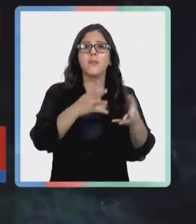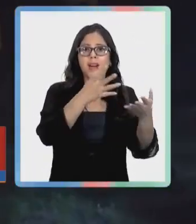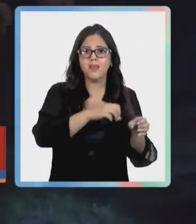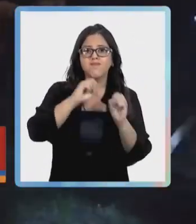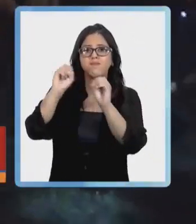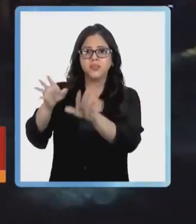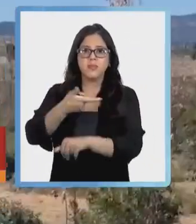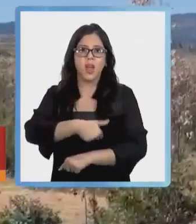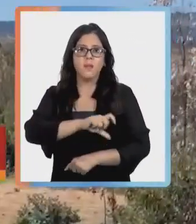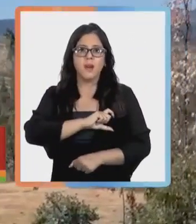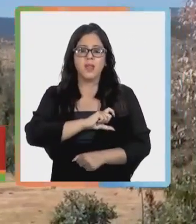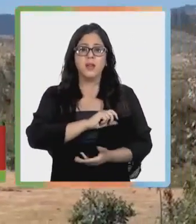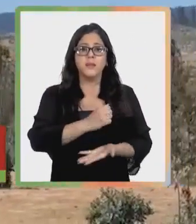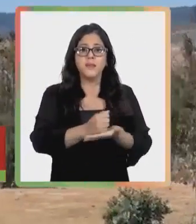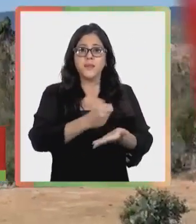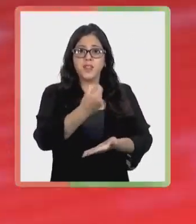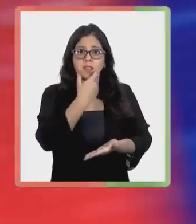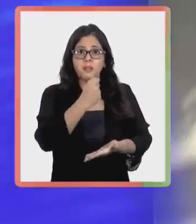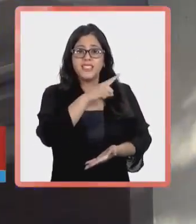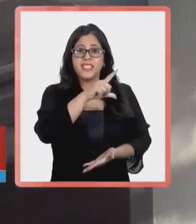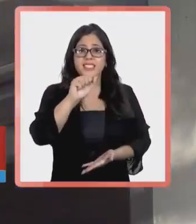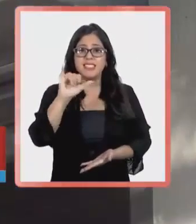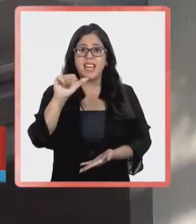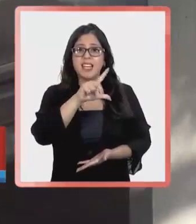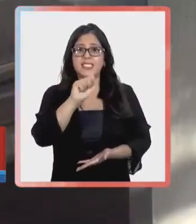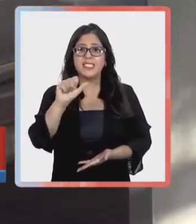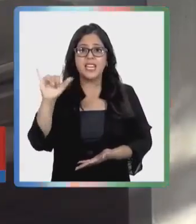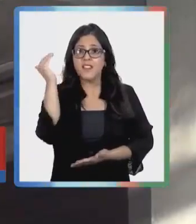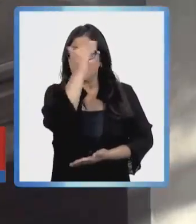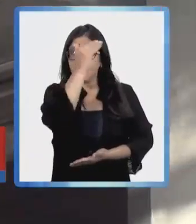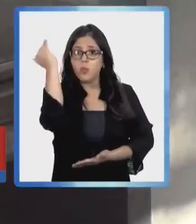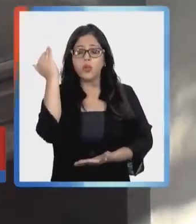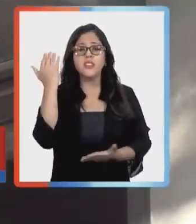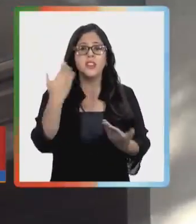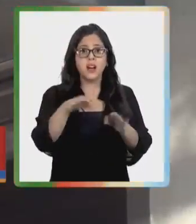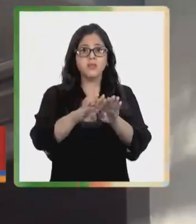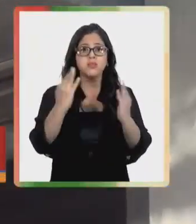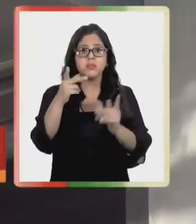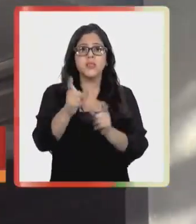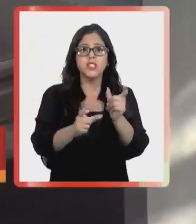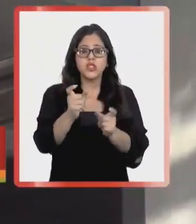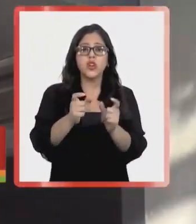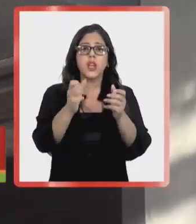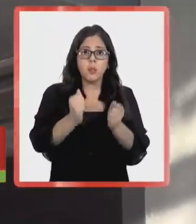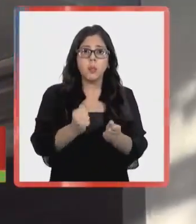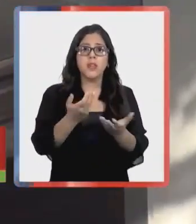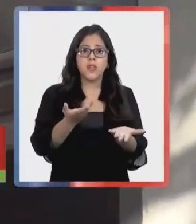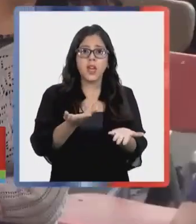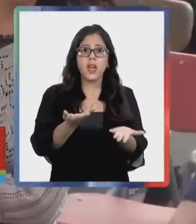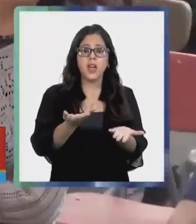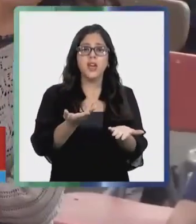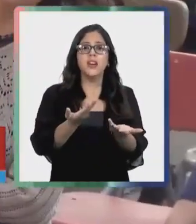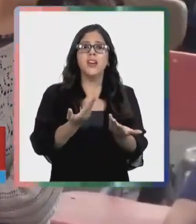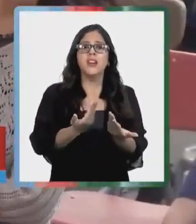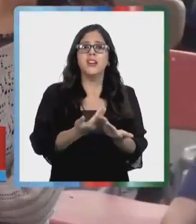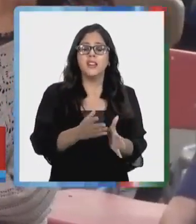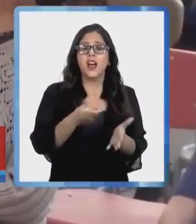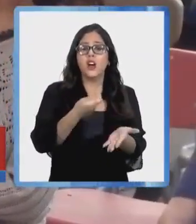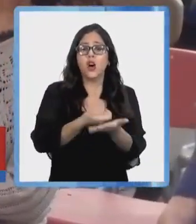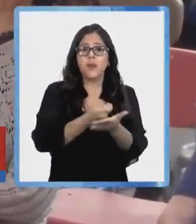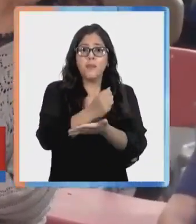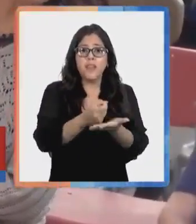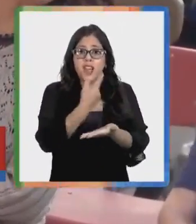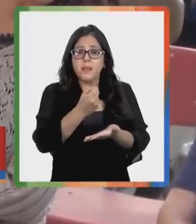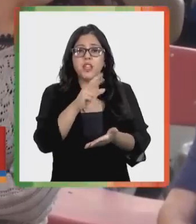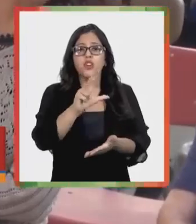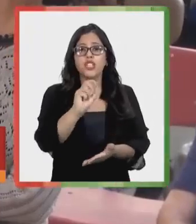gestiones para repatriar la farmacia popular de Yayay abrió sus puertas. Los vecinos pueden comprar medicamentos